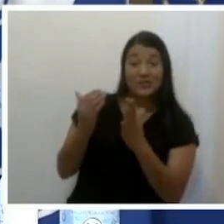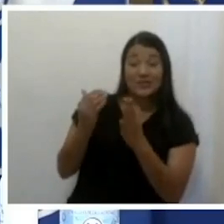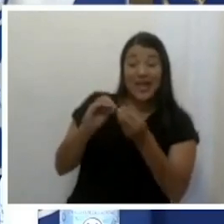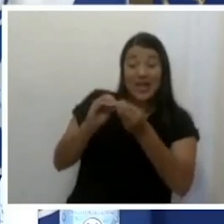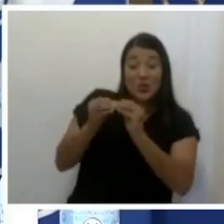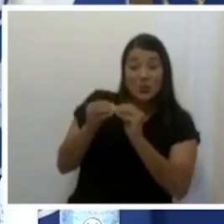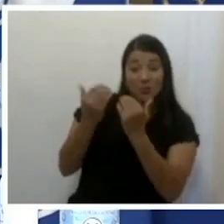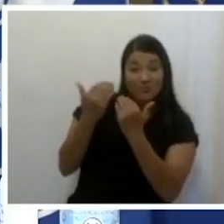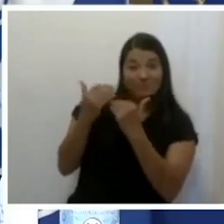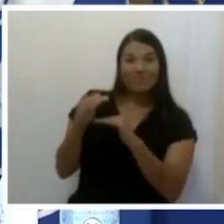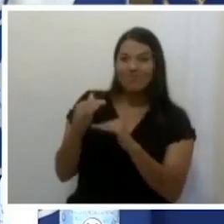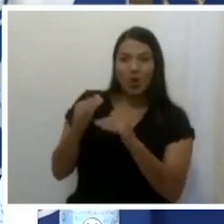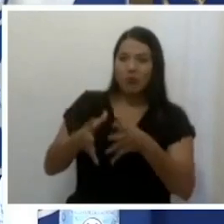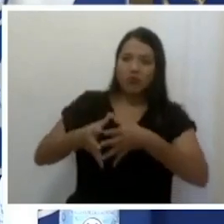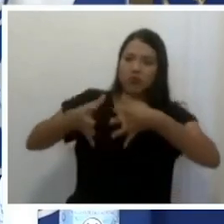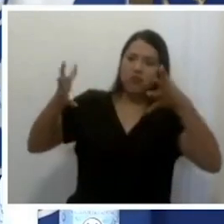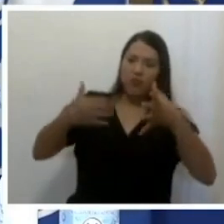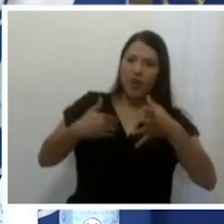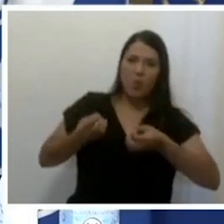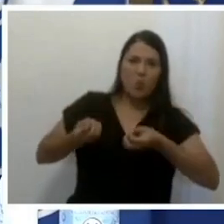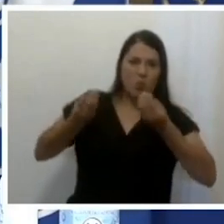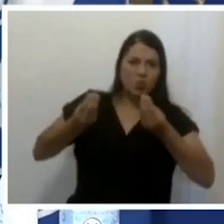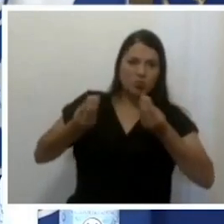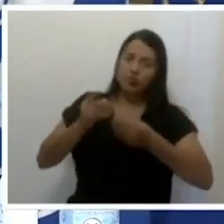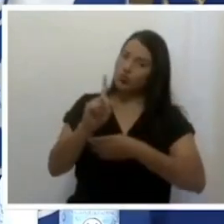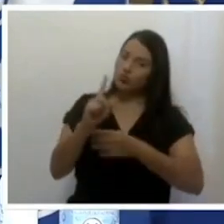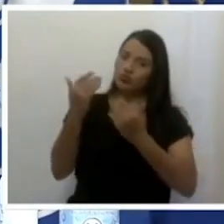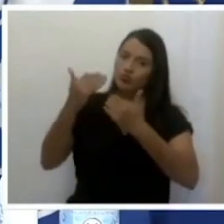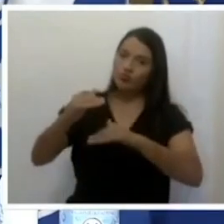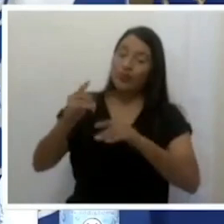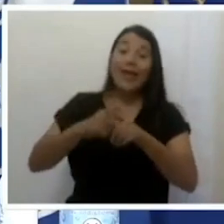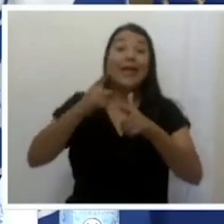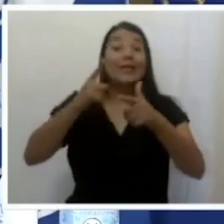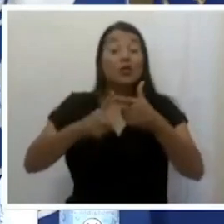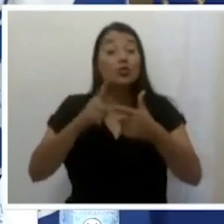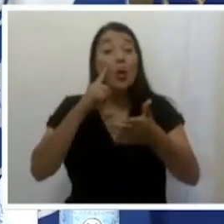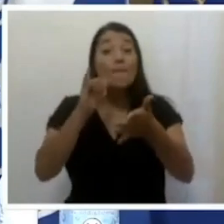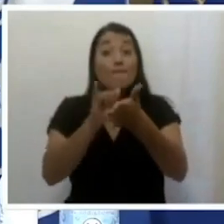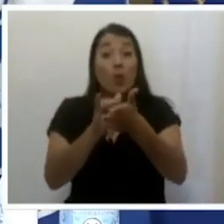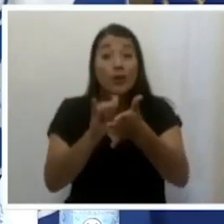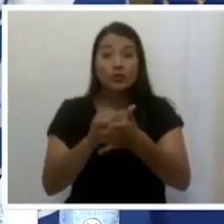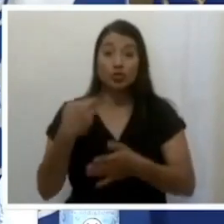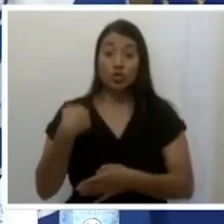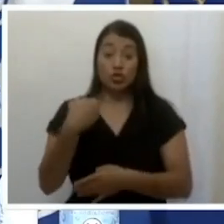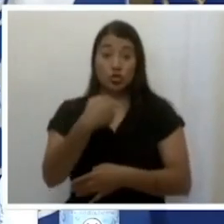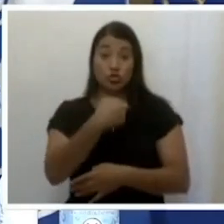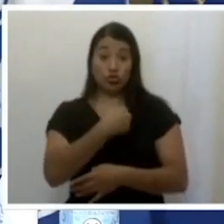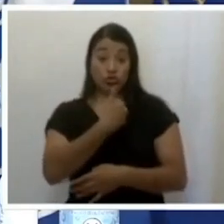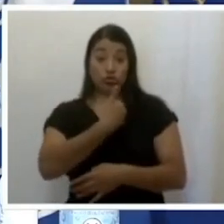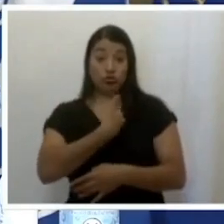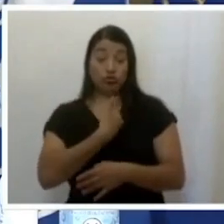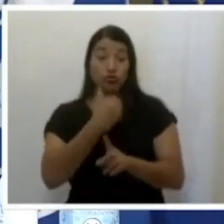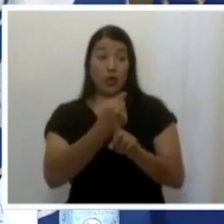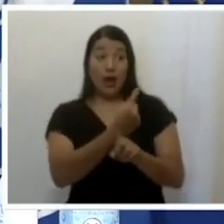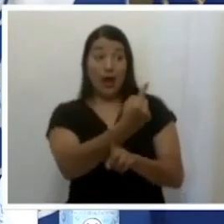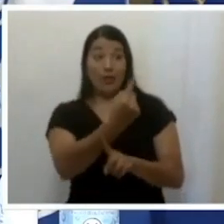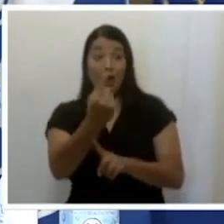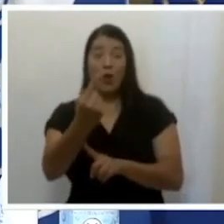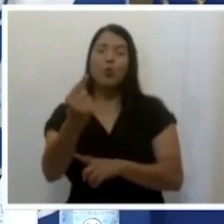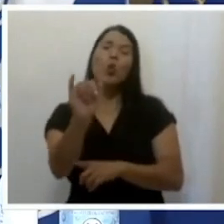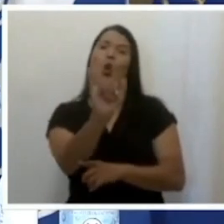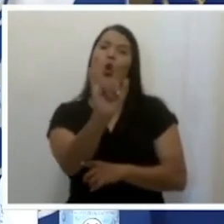eso, la urgencia de que nosotros, como país y como individuos, nos comportemos